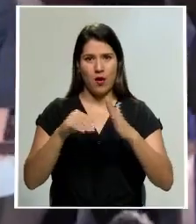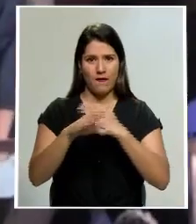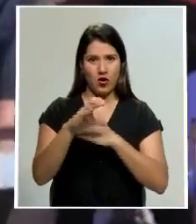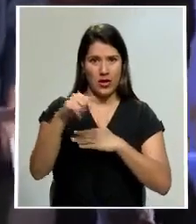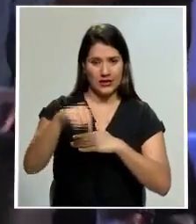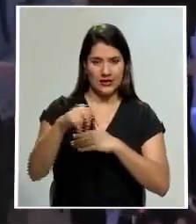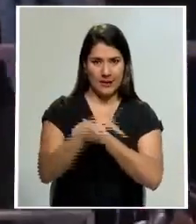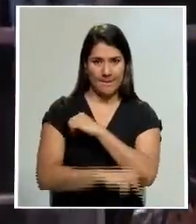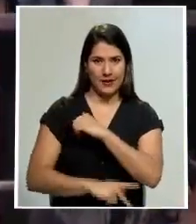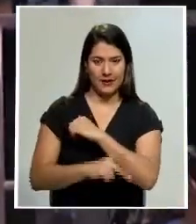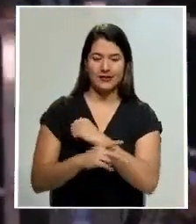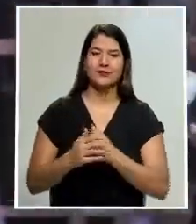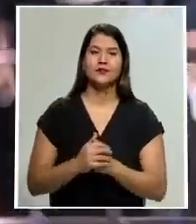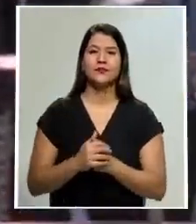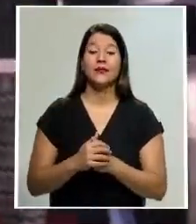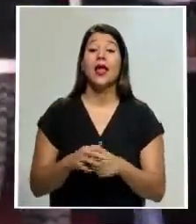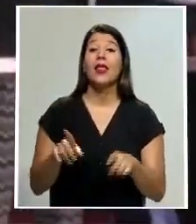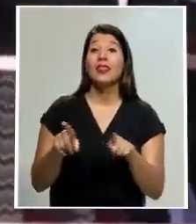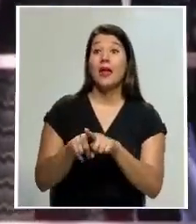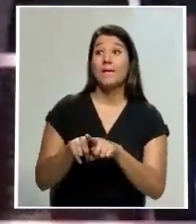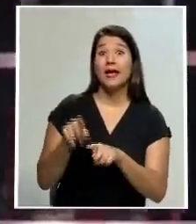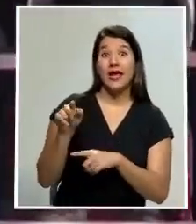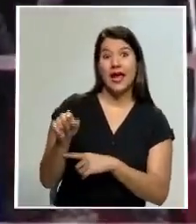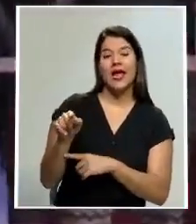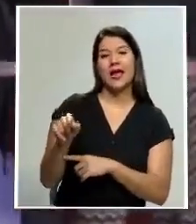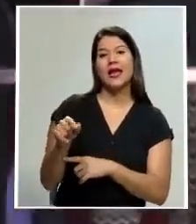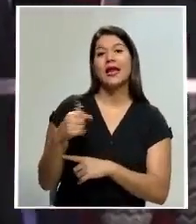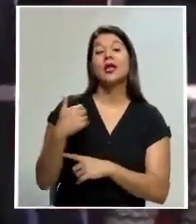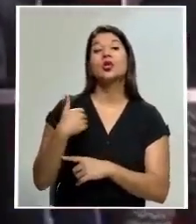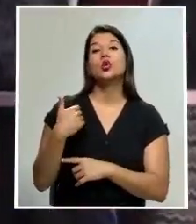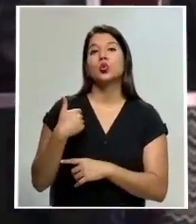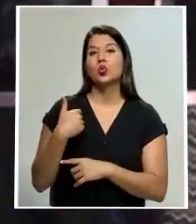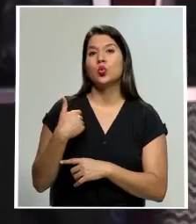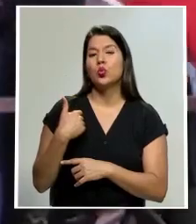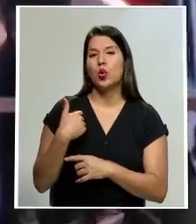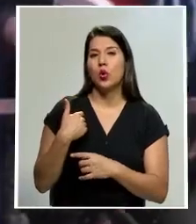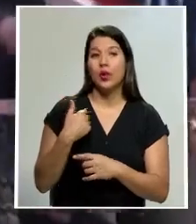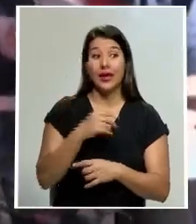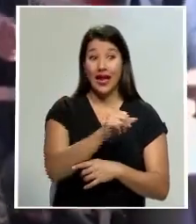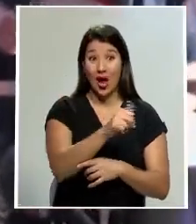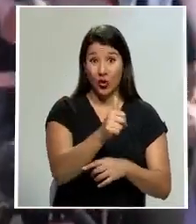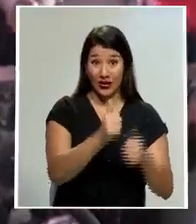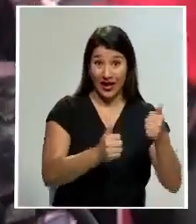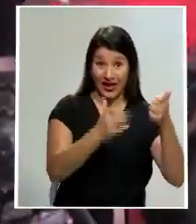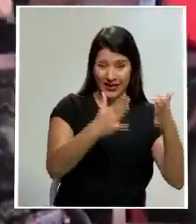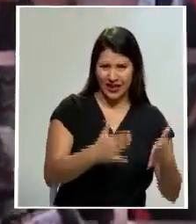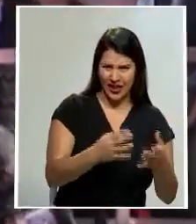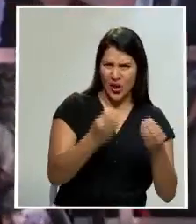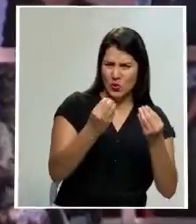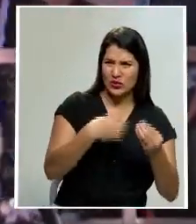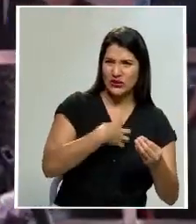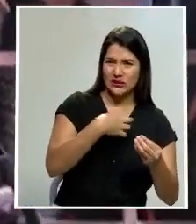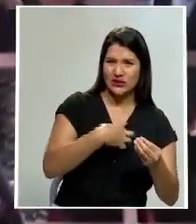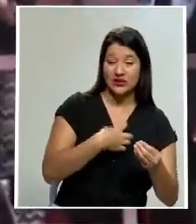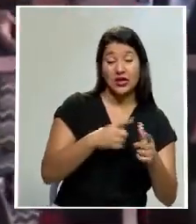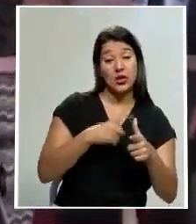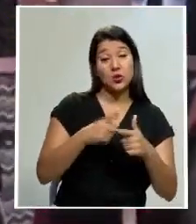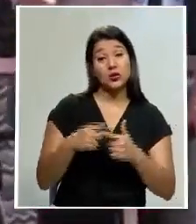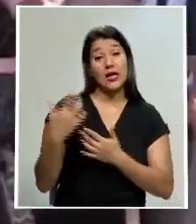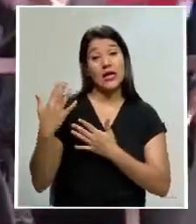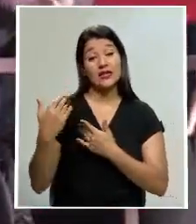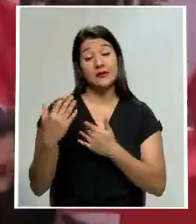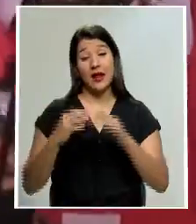Por su parte Fujimori que ha presentado la mayoría de las impugnaciones advirtió que hay que esperar la evaluación de la junta de